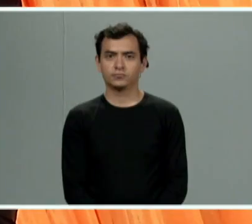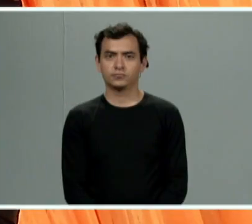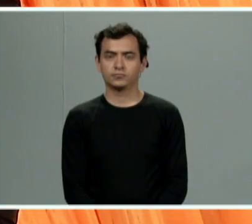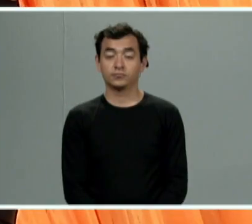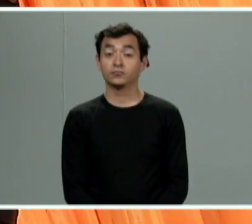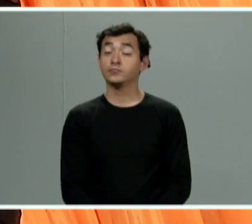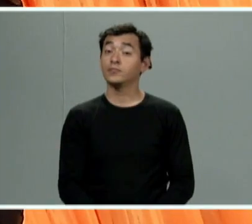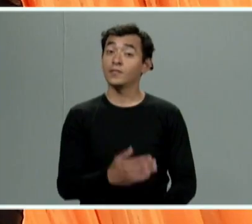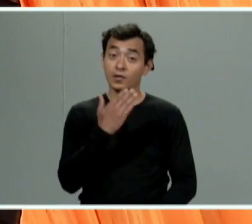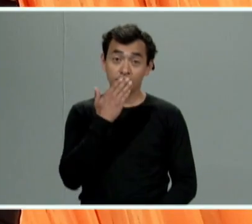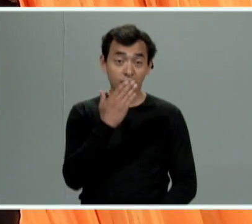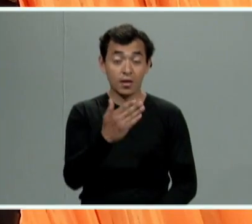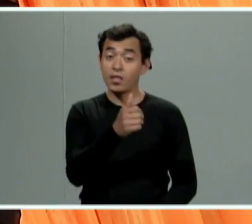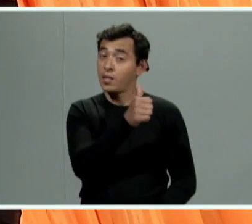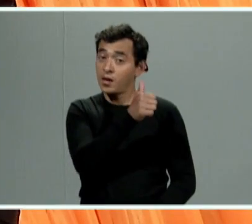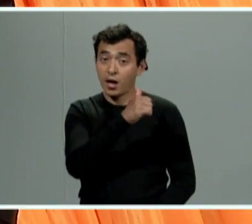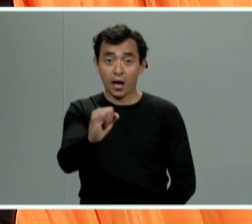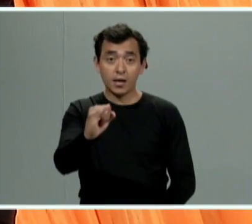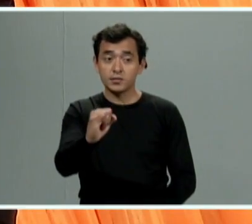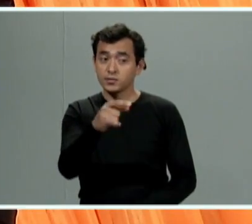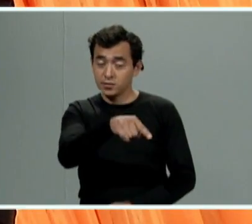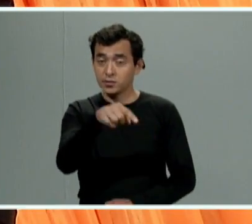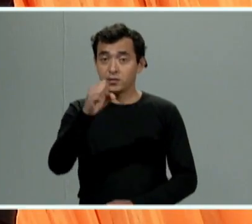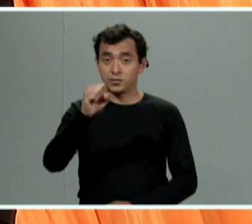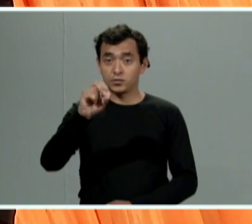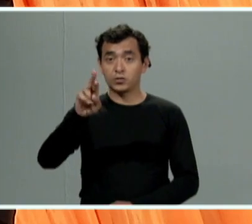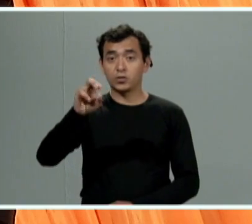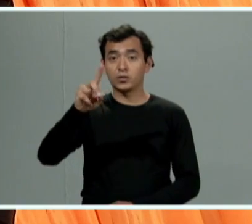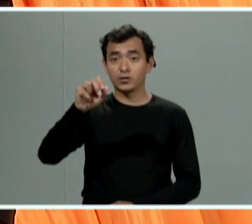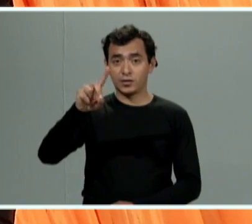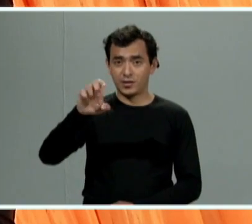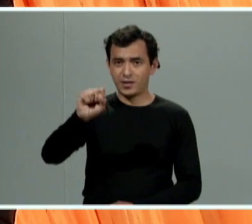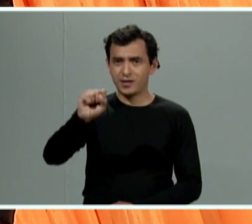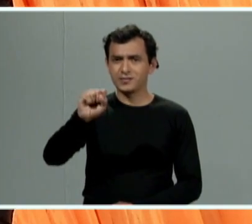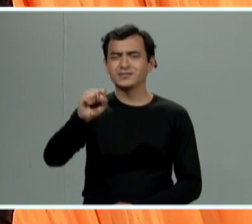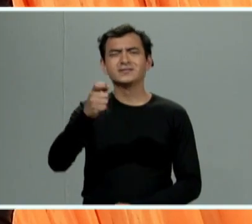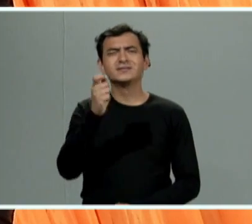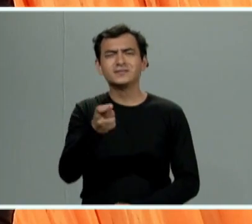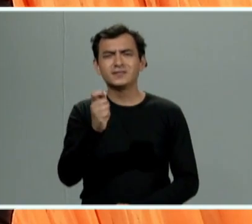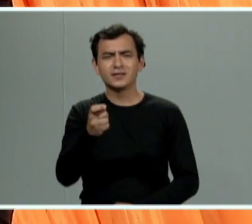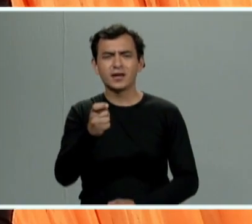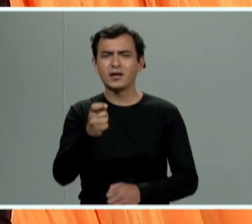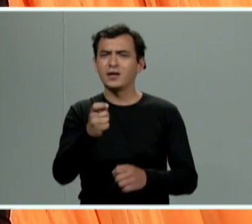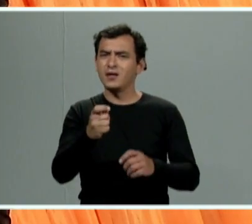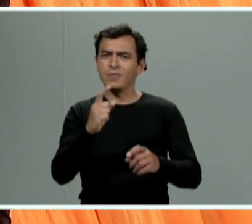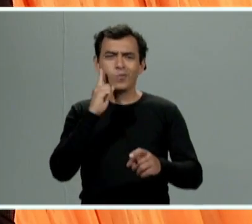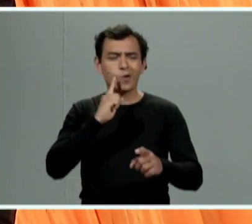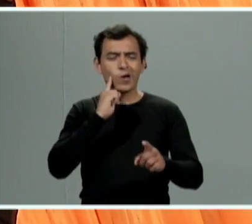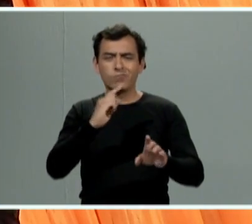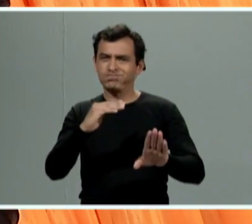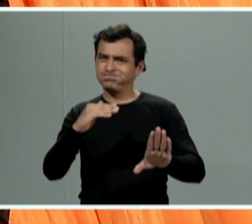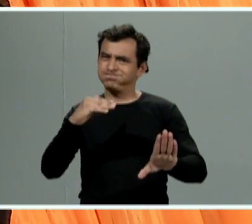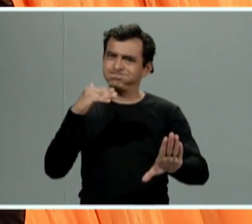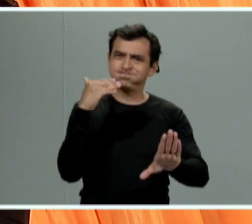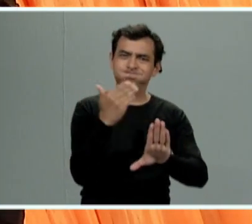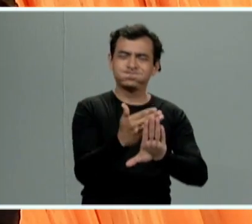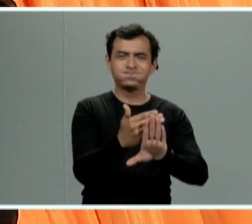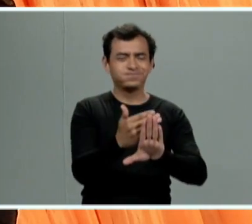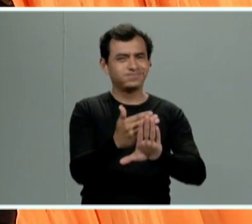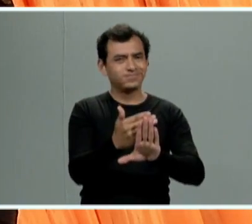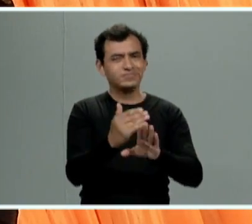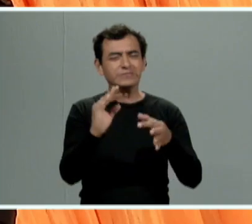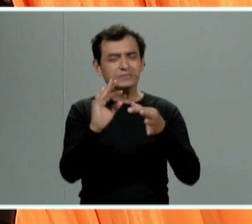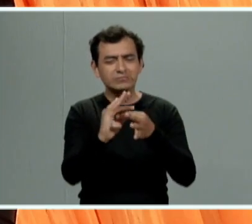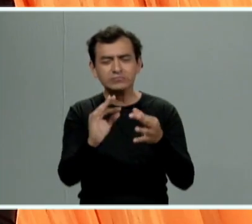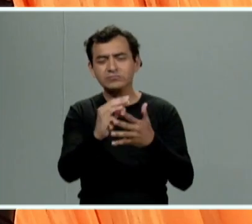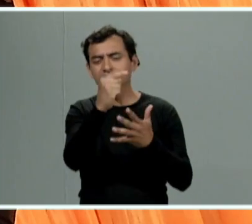y bueno de esta manera es como aquí en sororidades el tema de violencia física lo vamos a abordar queremos desmenuzar sabemos que los tipos